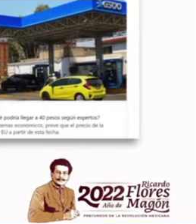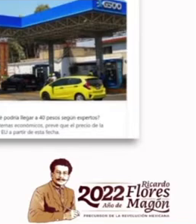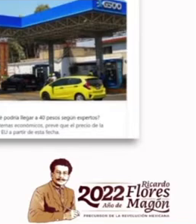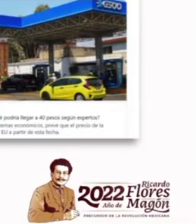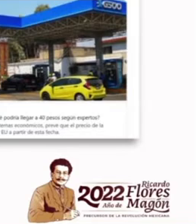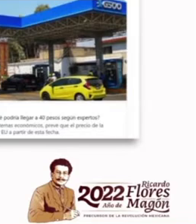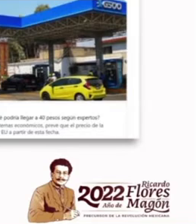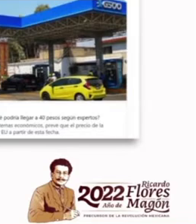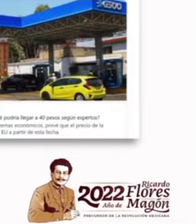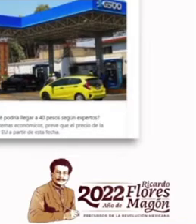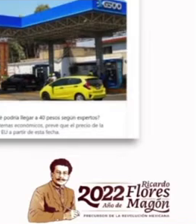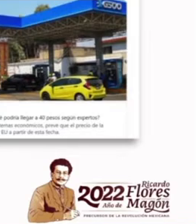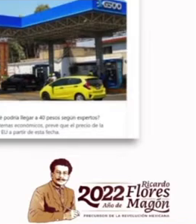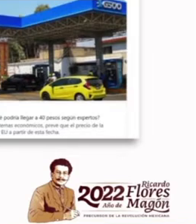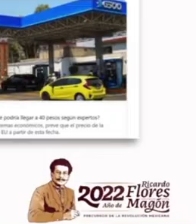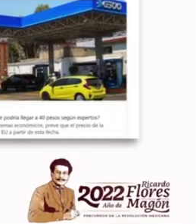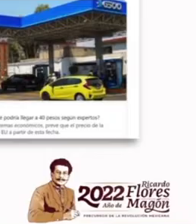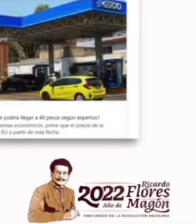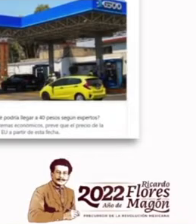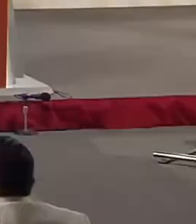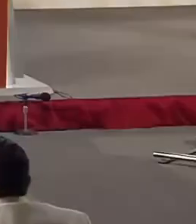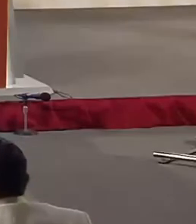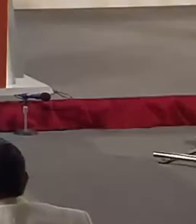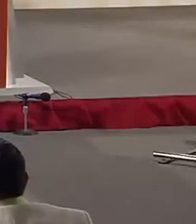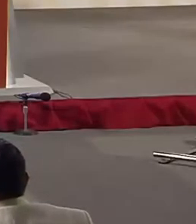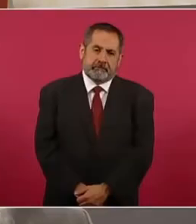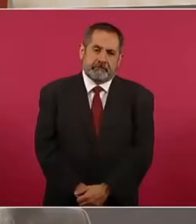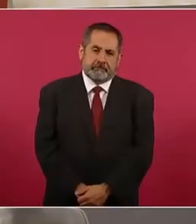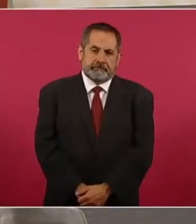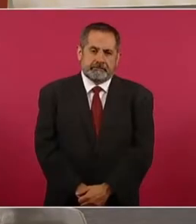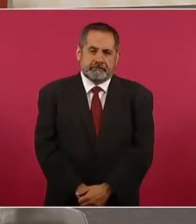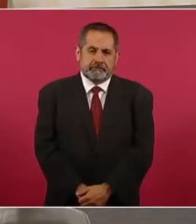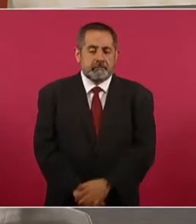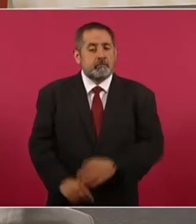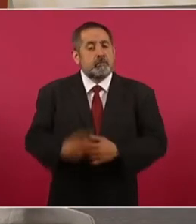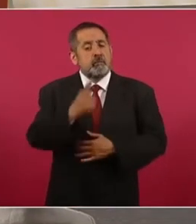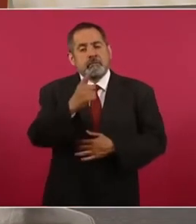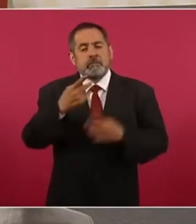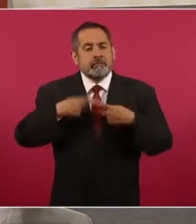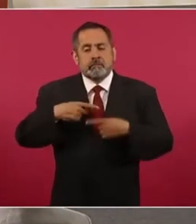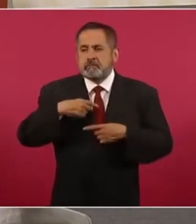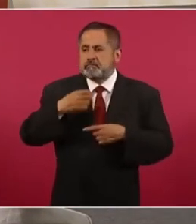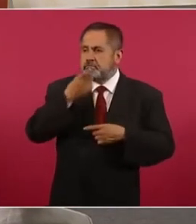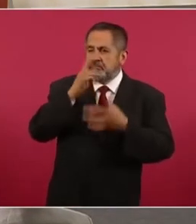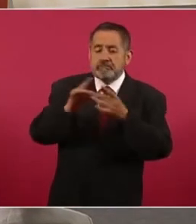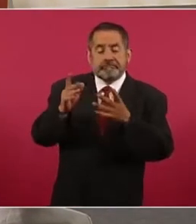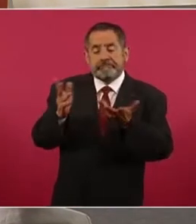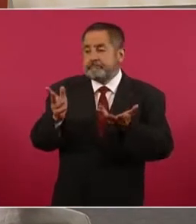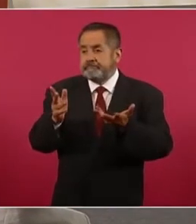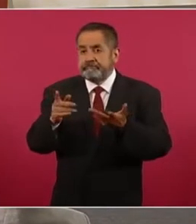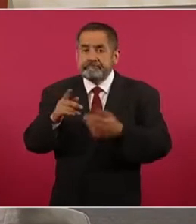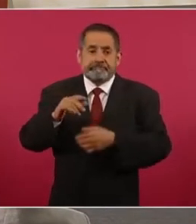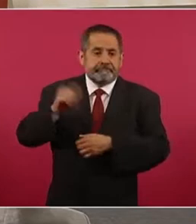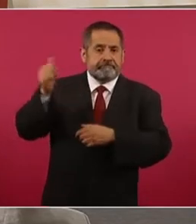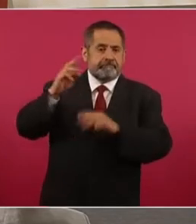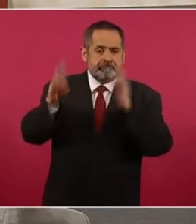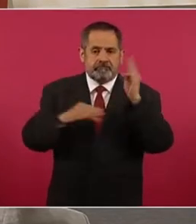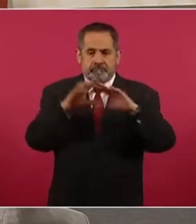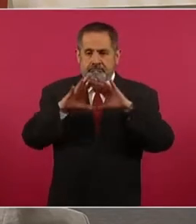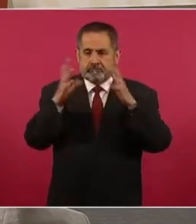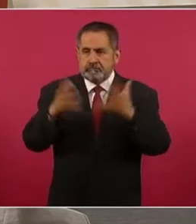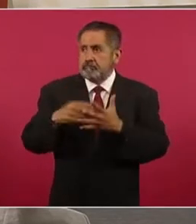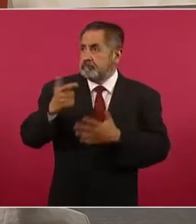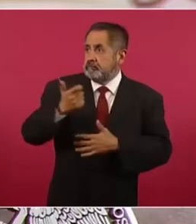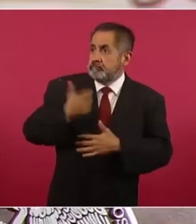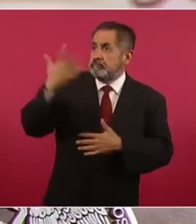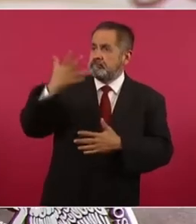supuesto experto crítico de la política energética del gobierno, quien declara que por factores externos la gasolina podría subir.